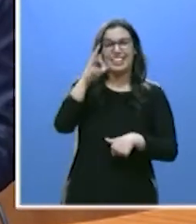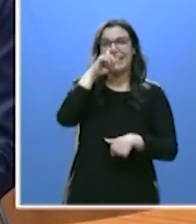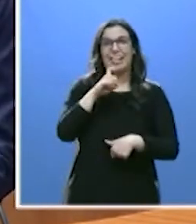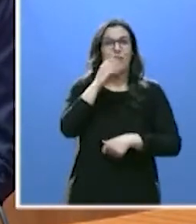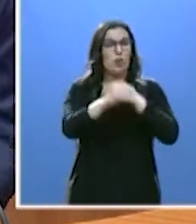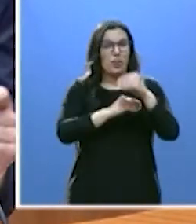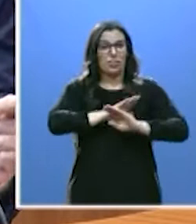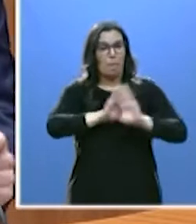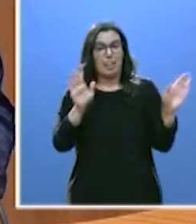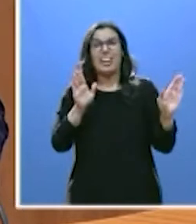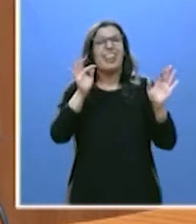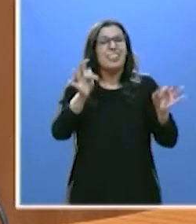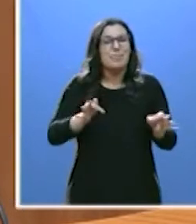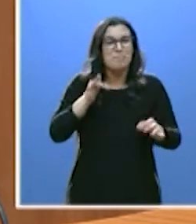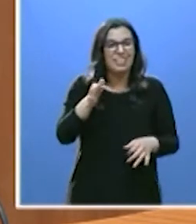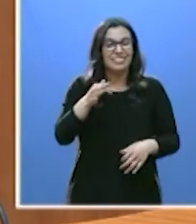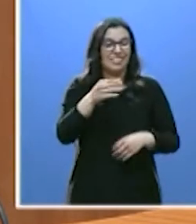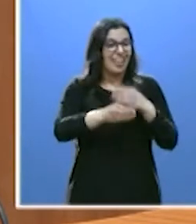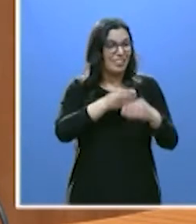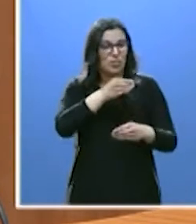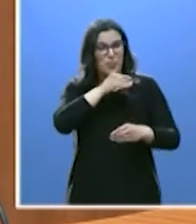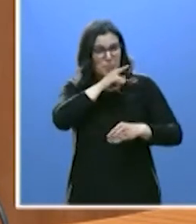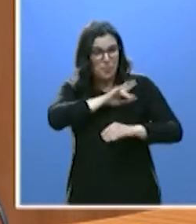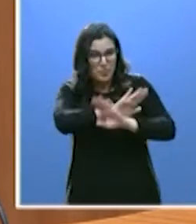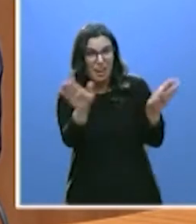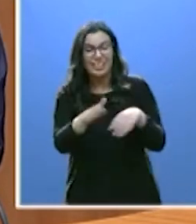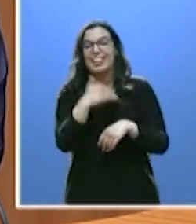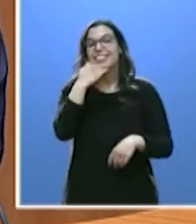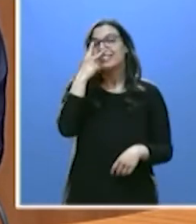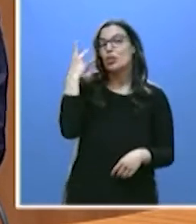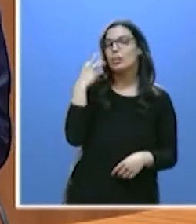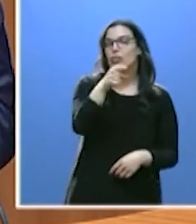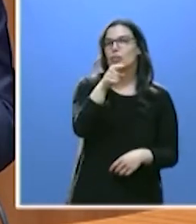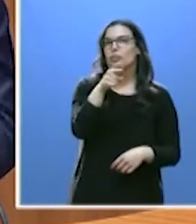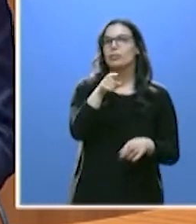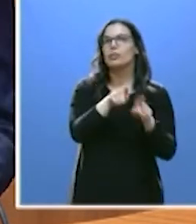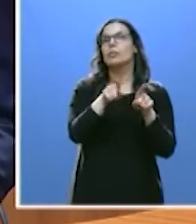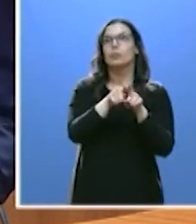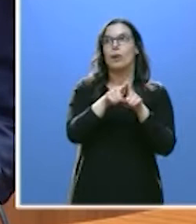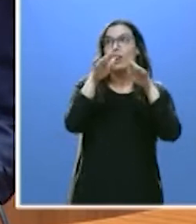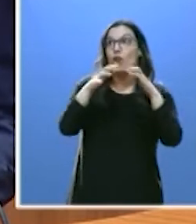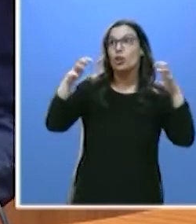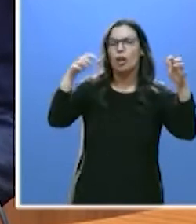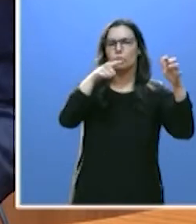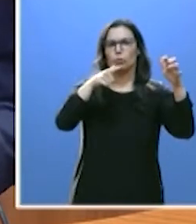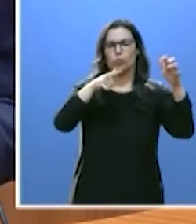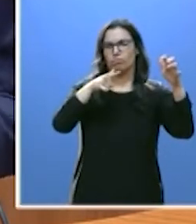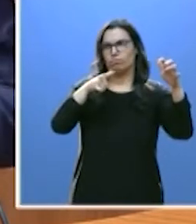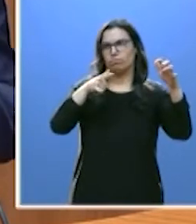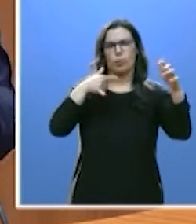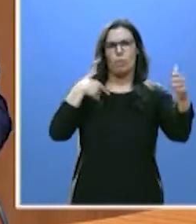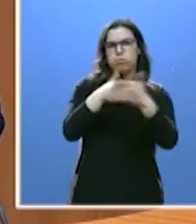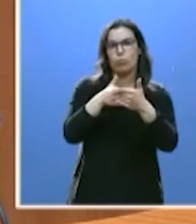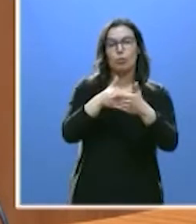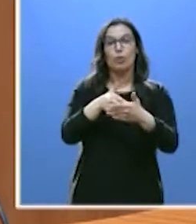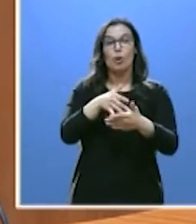lo han hecho muy mal. Señoría, hace casi dos años se le atragantó la voluntad de esta Cámara porque no